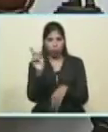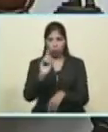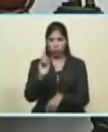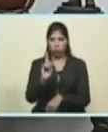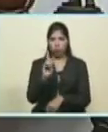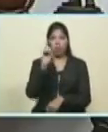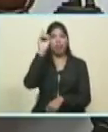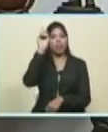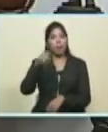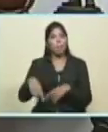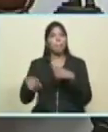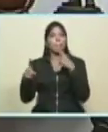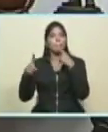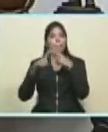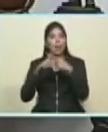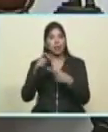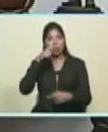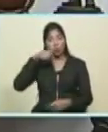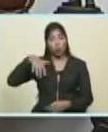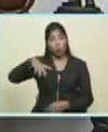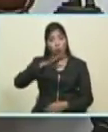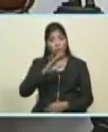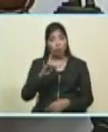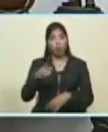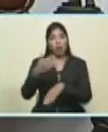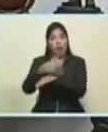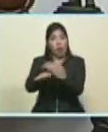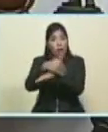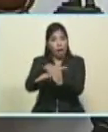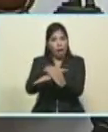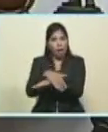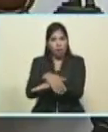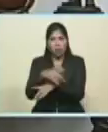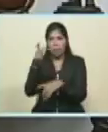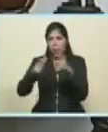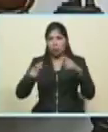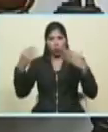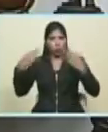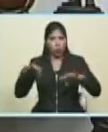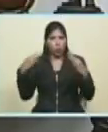dignidad, sino de los pueblos, de la gente de la calle, de la gente común